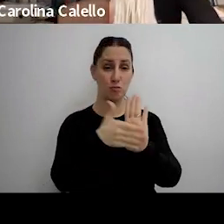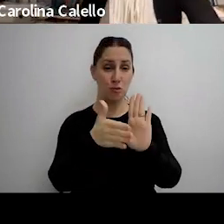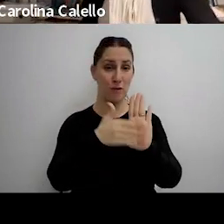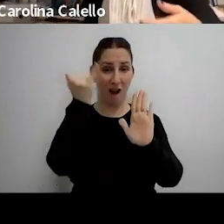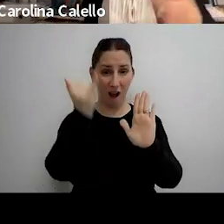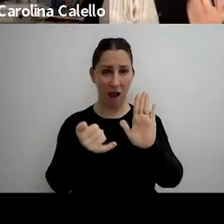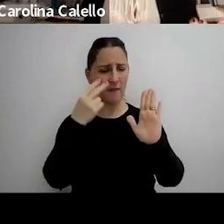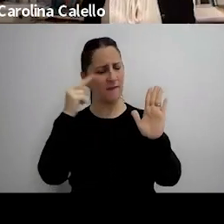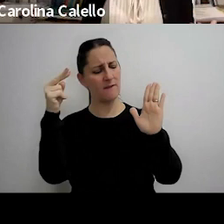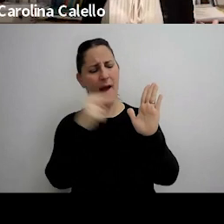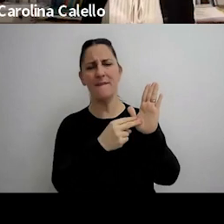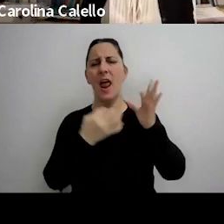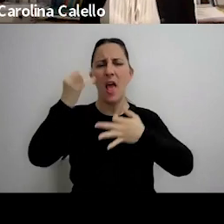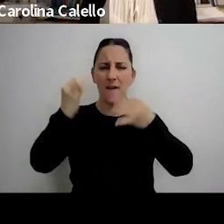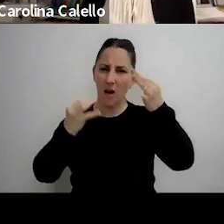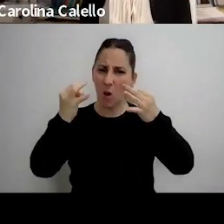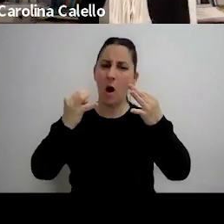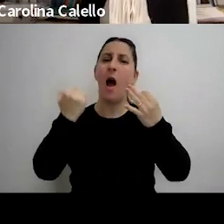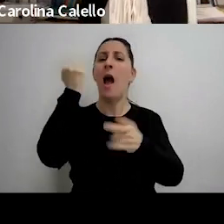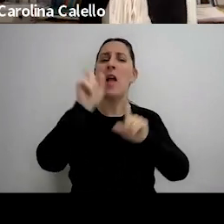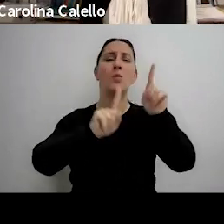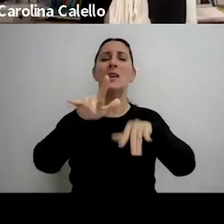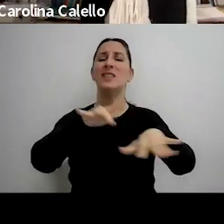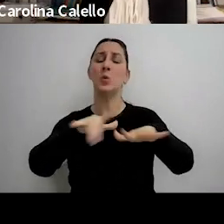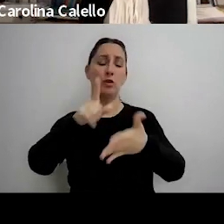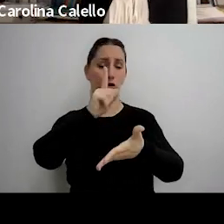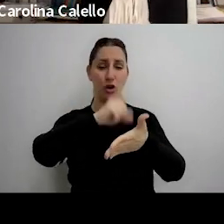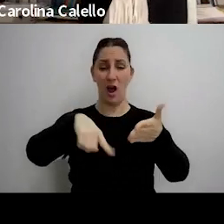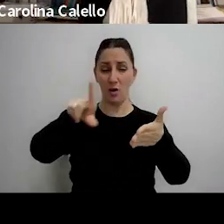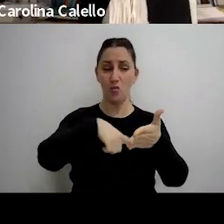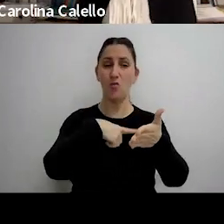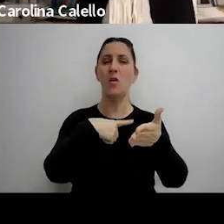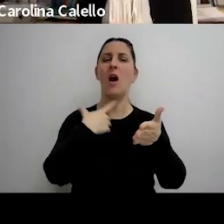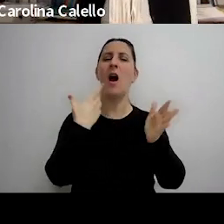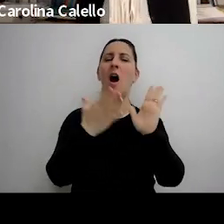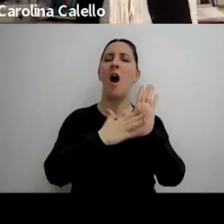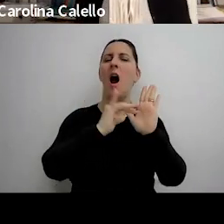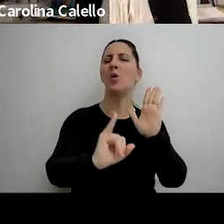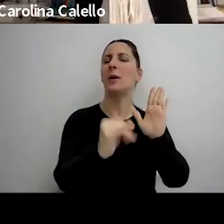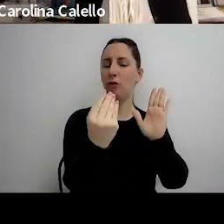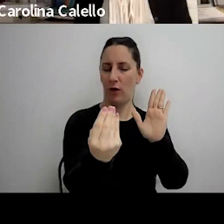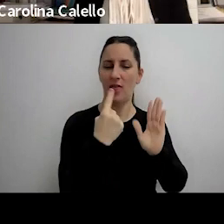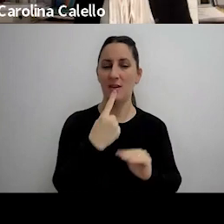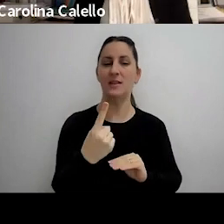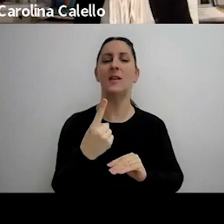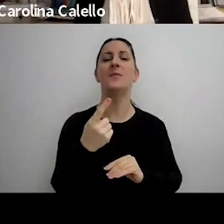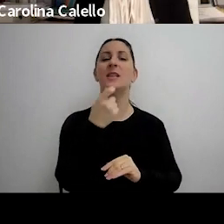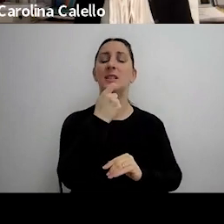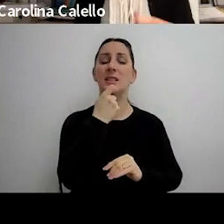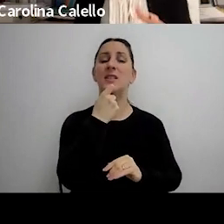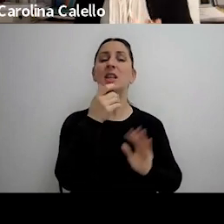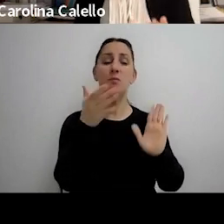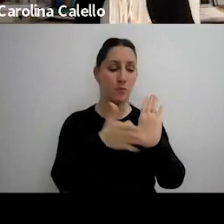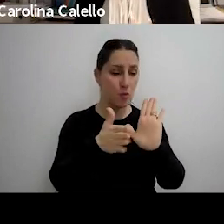valorar porque también hay casos de nulidad en que se argumenta lo siguiente si se hizo producir toda la